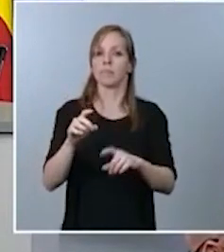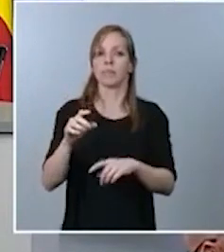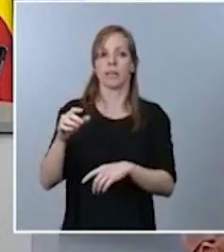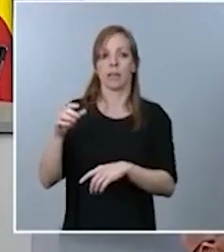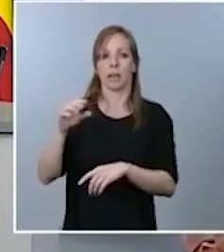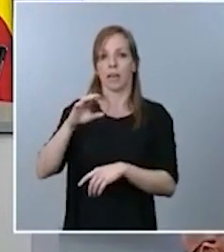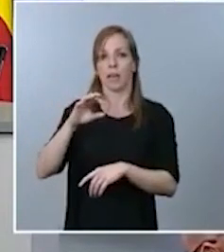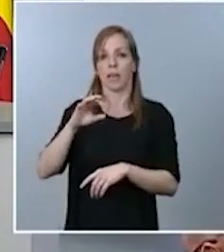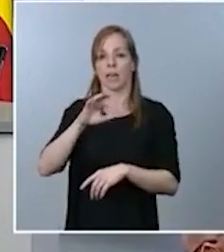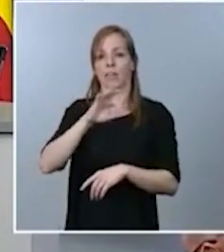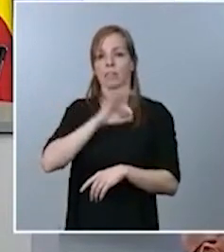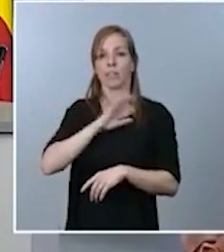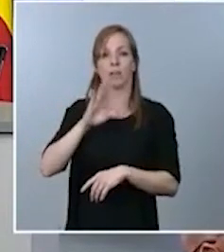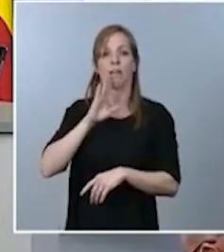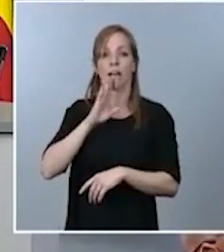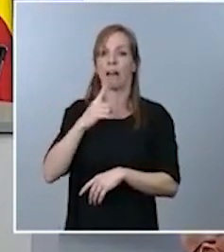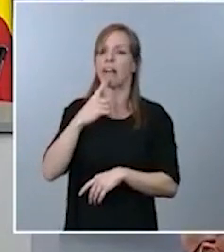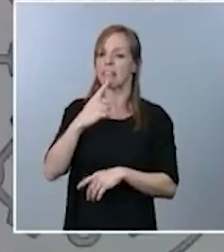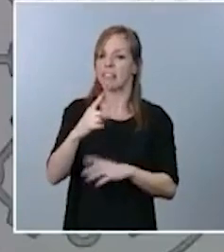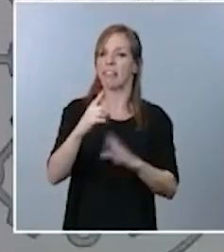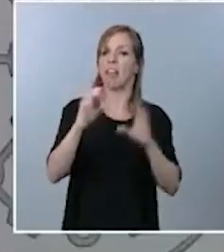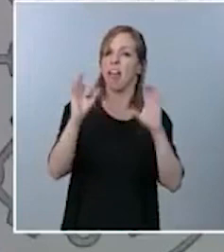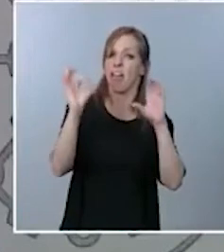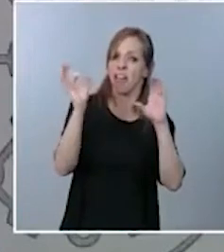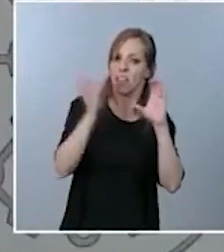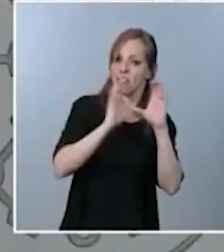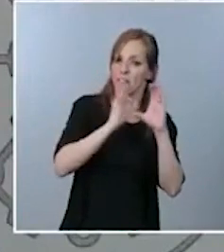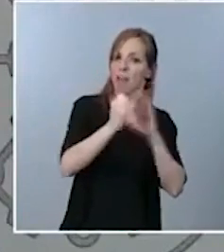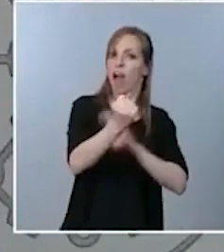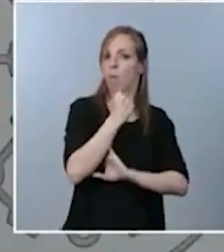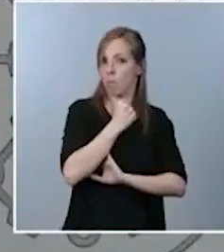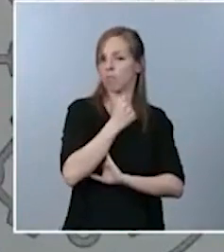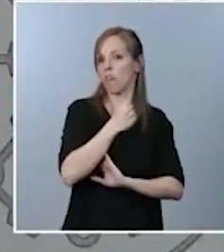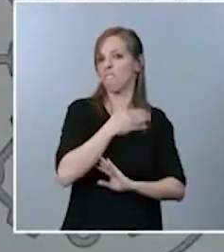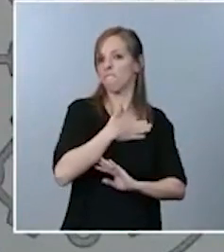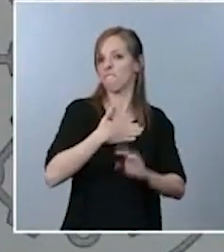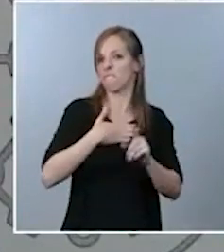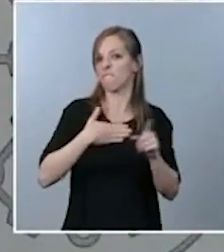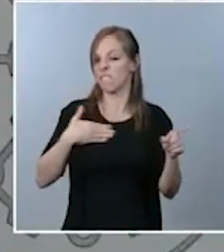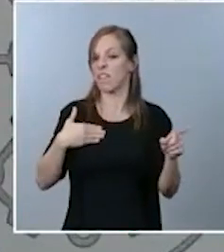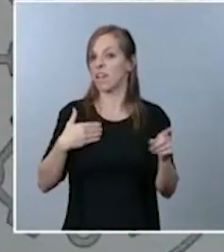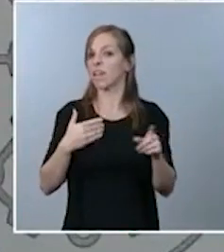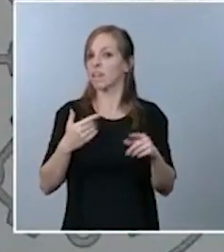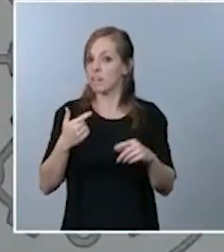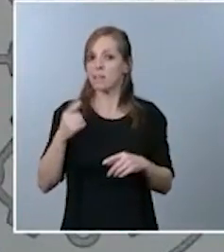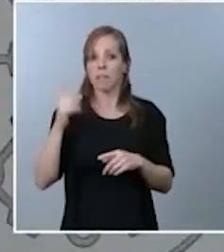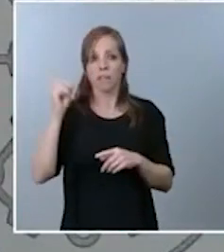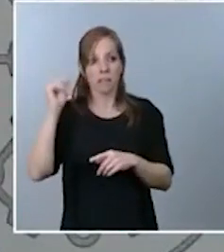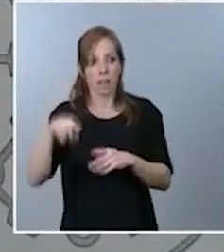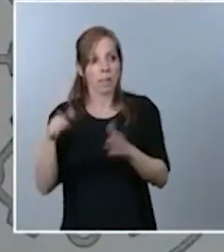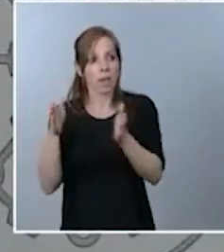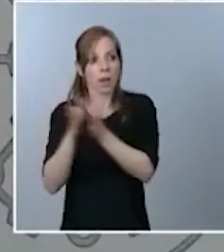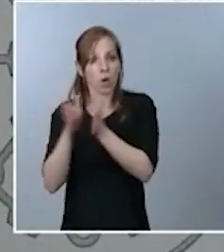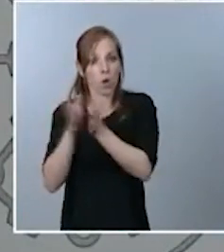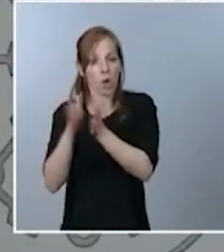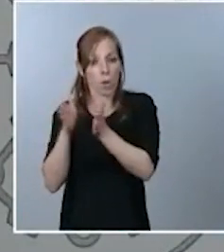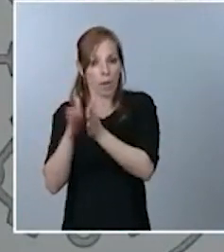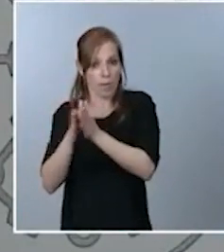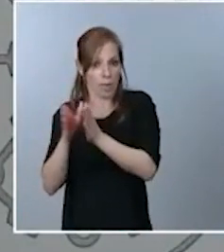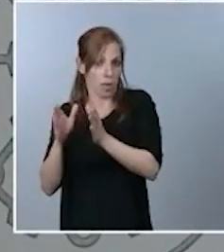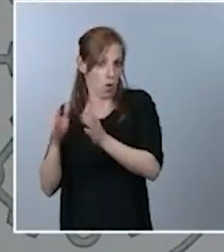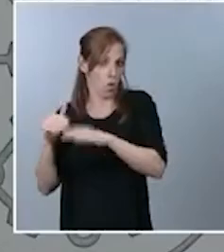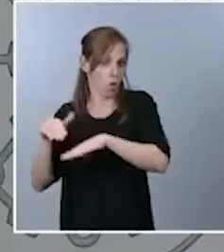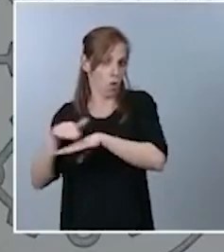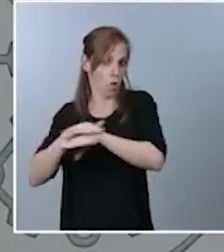preferir el apoyo de Ciudadanos al apoyo de RC a los presupuestos. Quería saber si coincide con su compañero de partido y también, bueno,